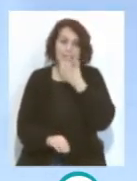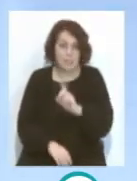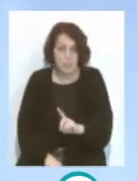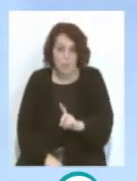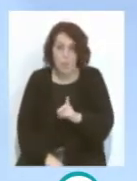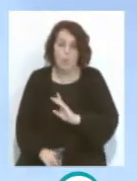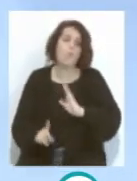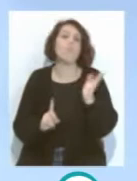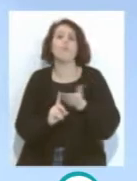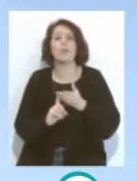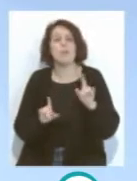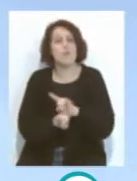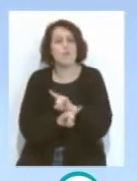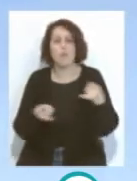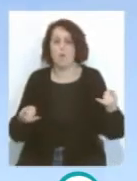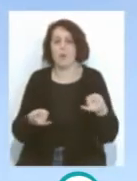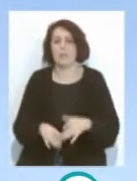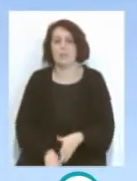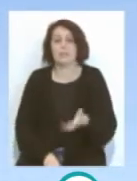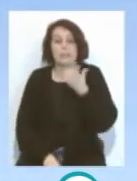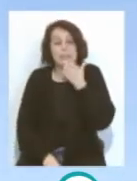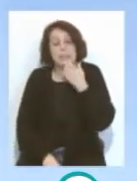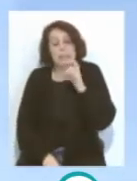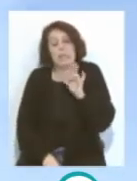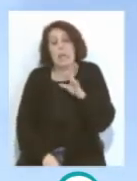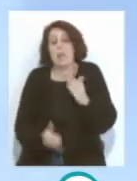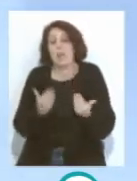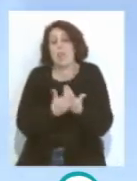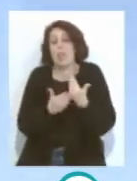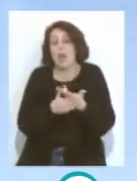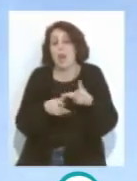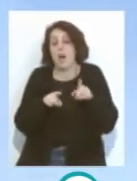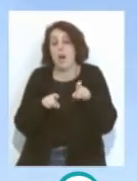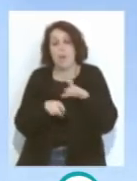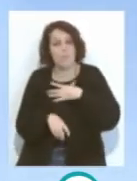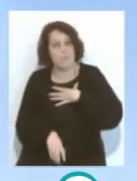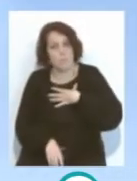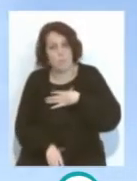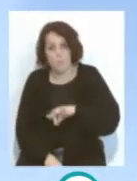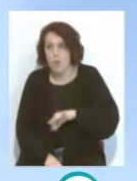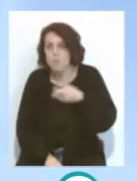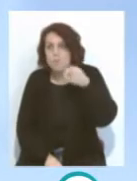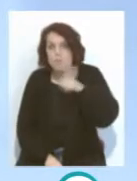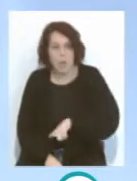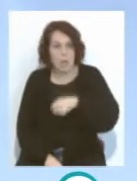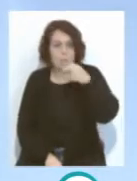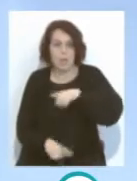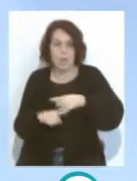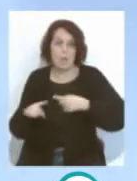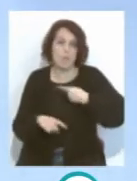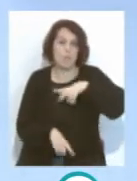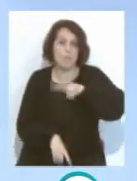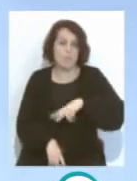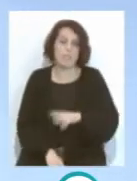daño muy muy grande, y en vez de estar 15 días en el dique seco te puedes llevar un mes y medio o dos meses.